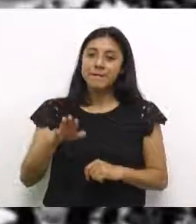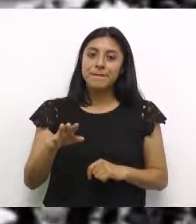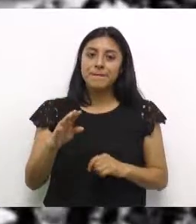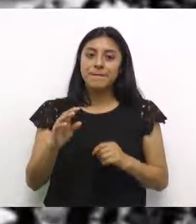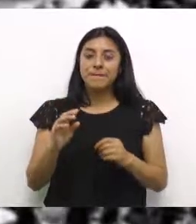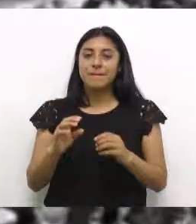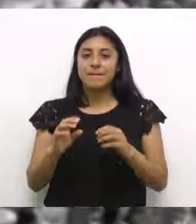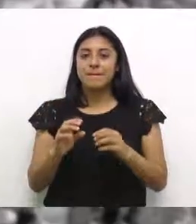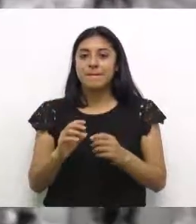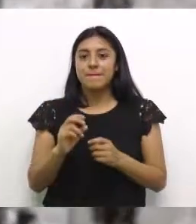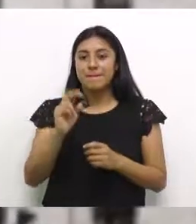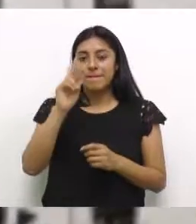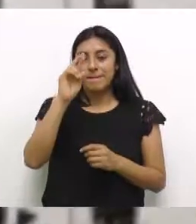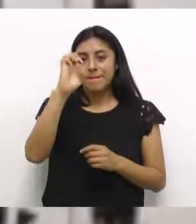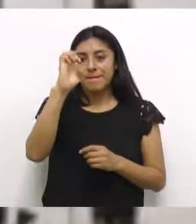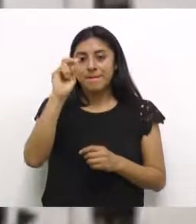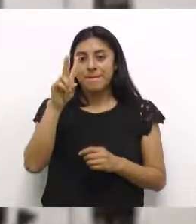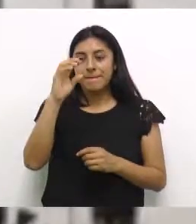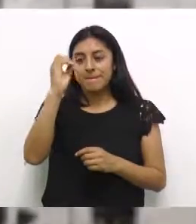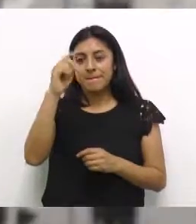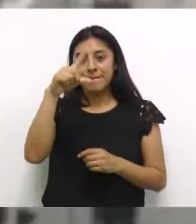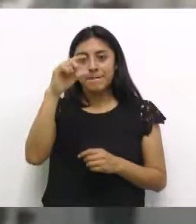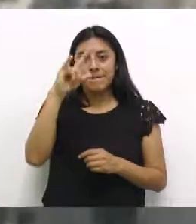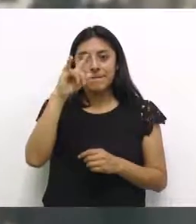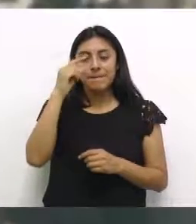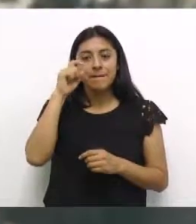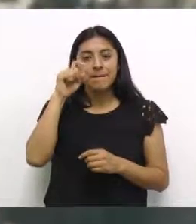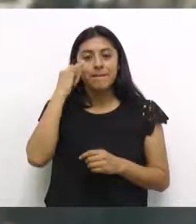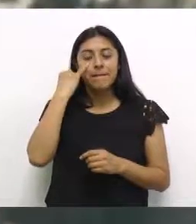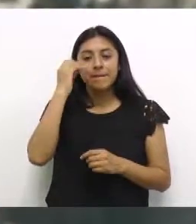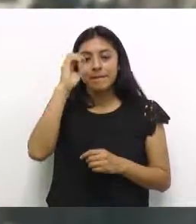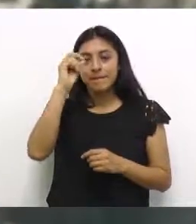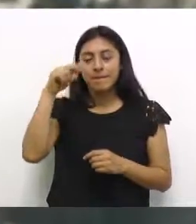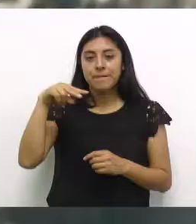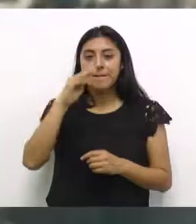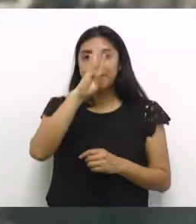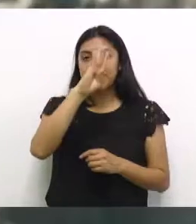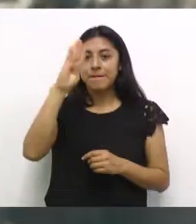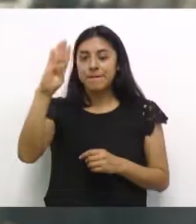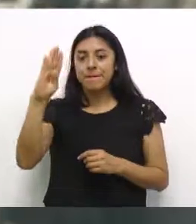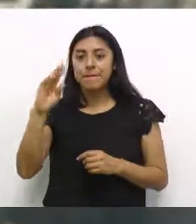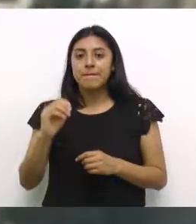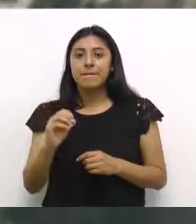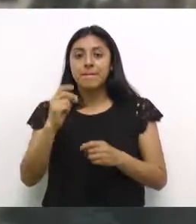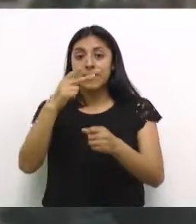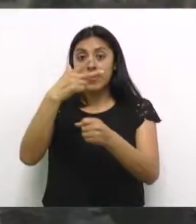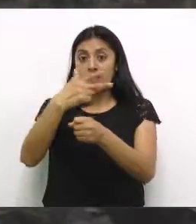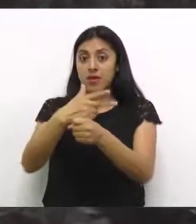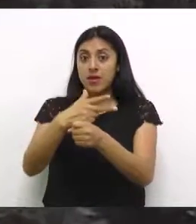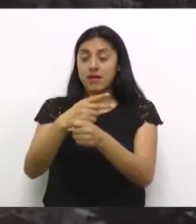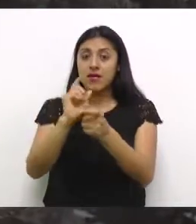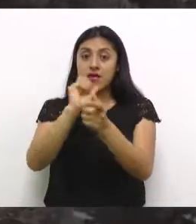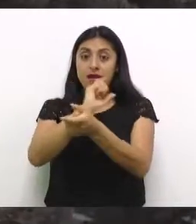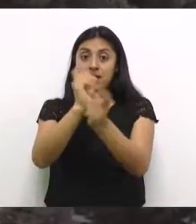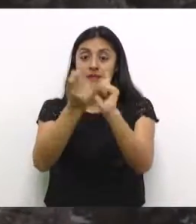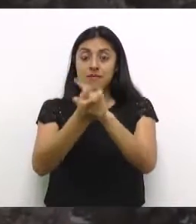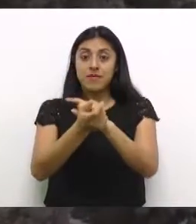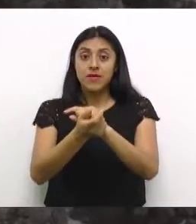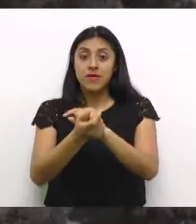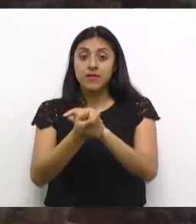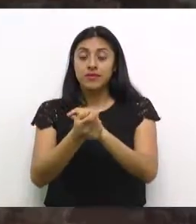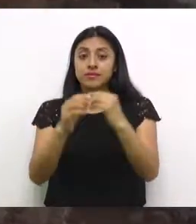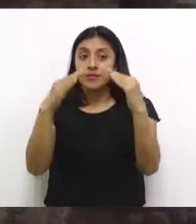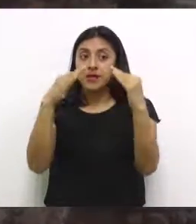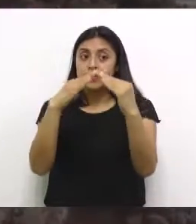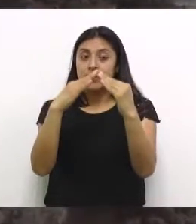Después de la revolución del 44, Guatemala sufrió cambios significativos en muchos aspectos. Uno de ellos fue la construcción de